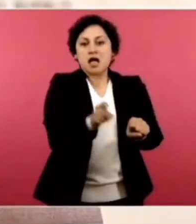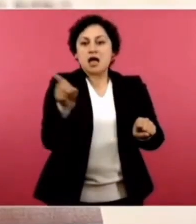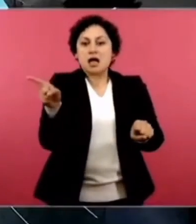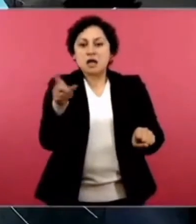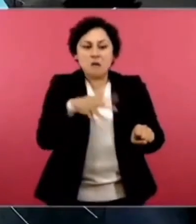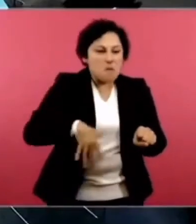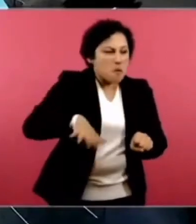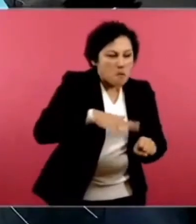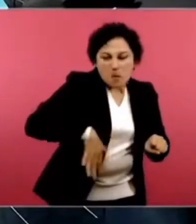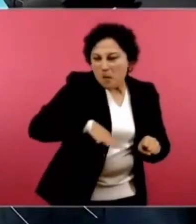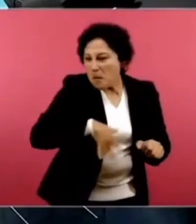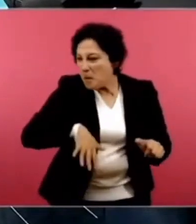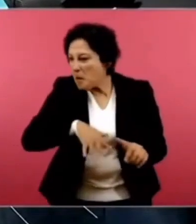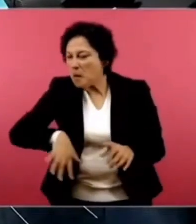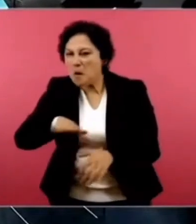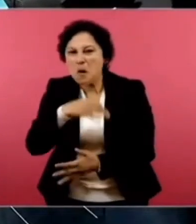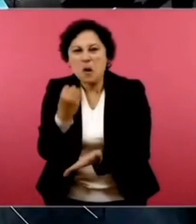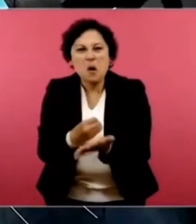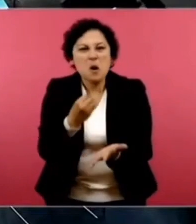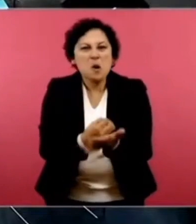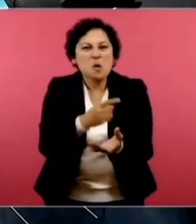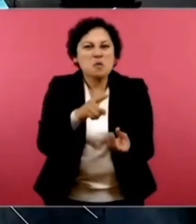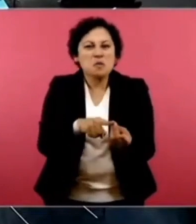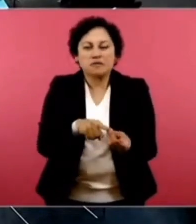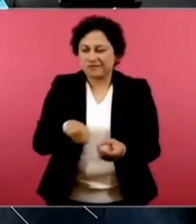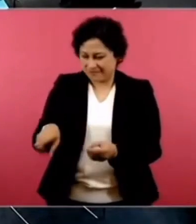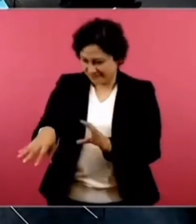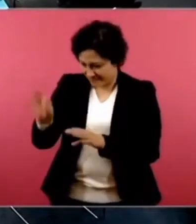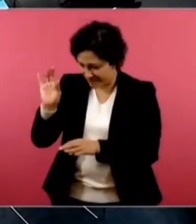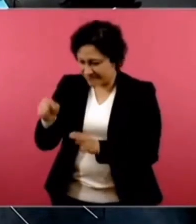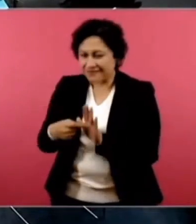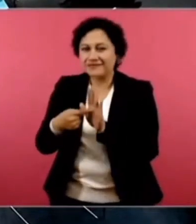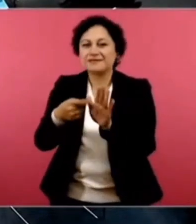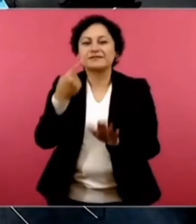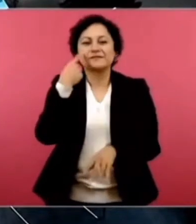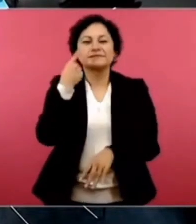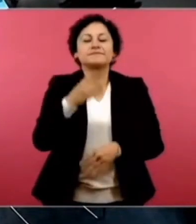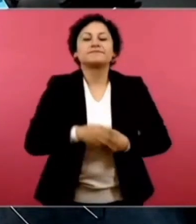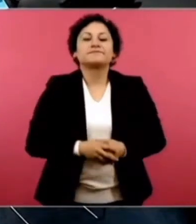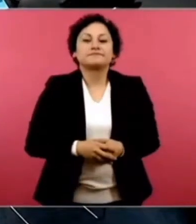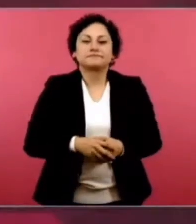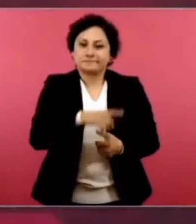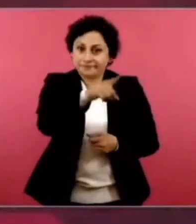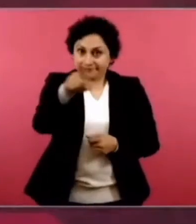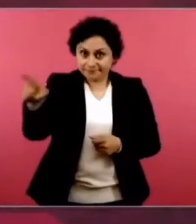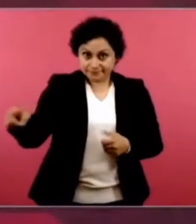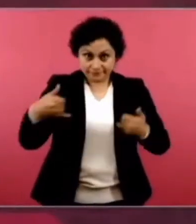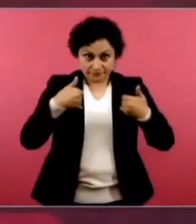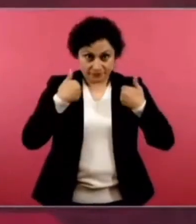A ver si lo encuentras. encuentras. Por cierto, para los jóvenes.